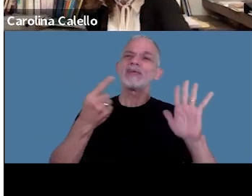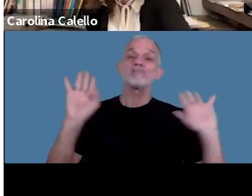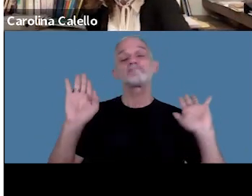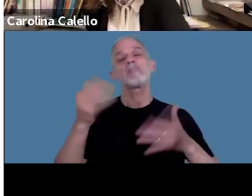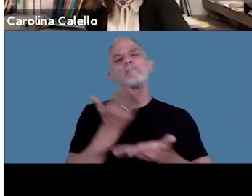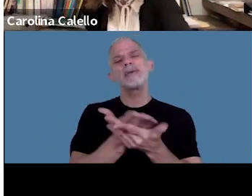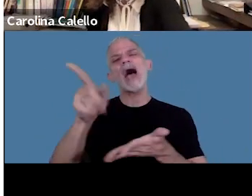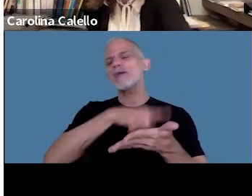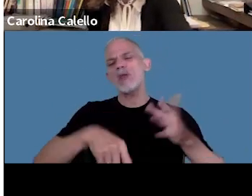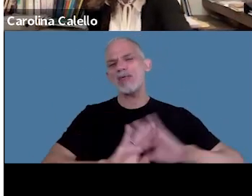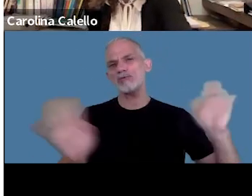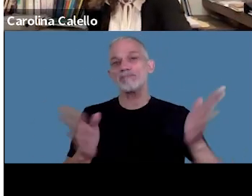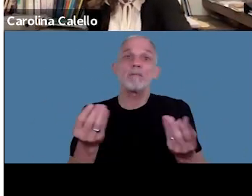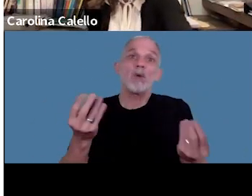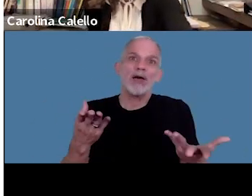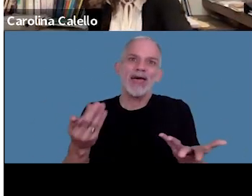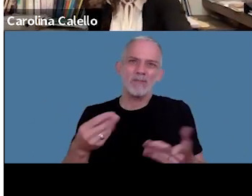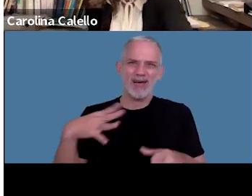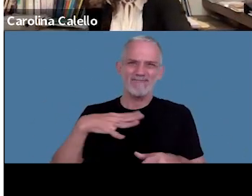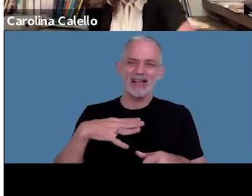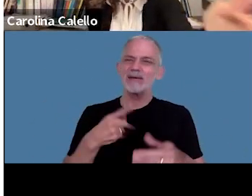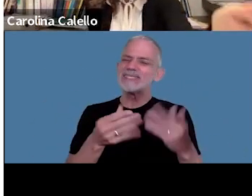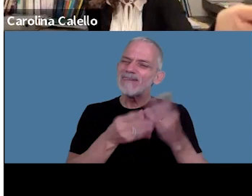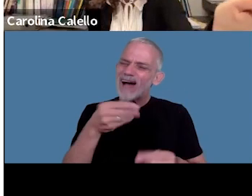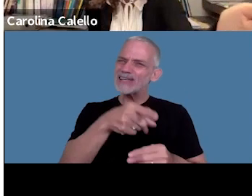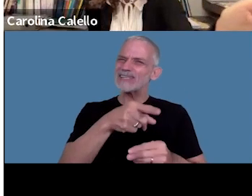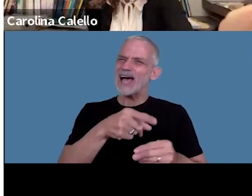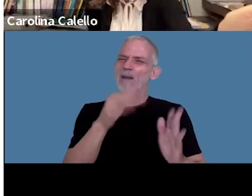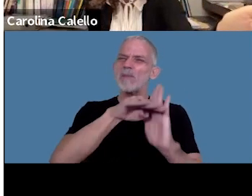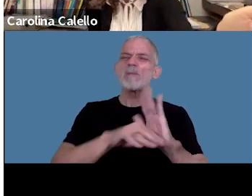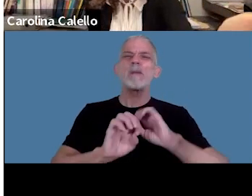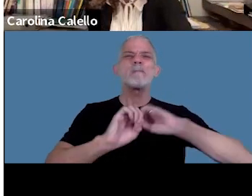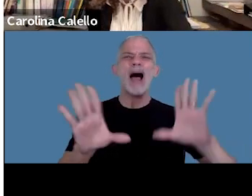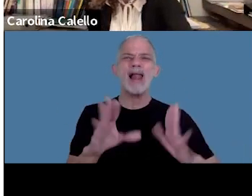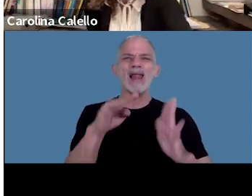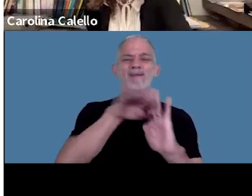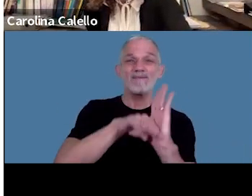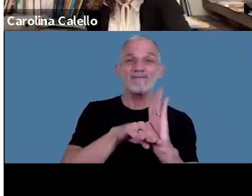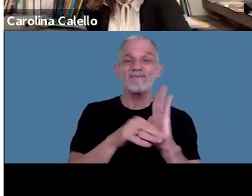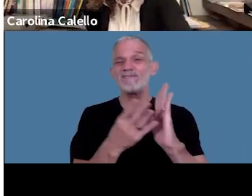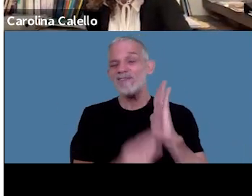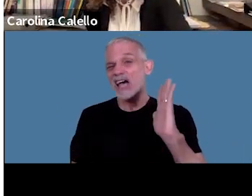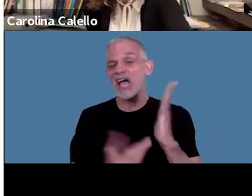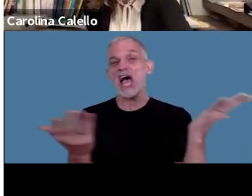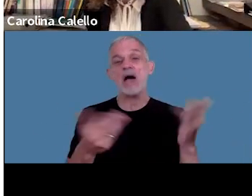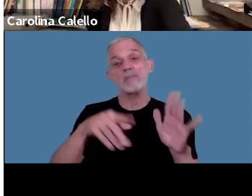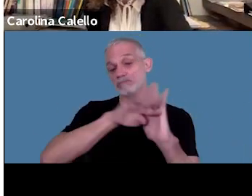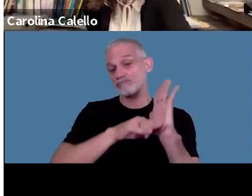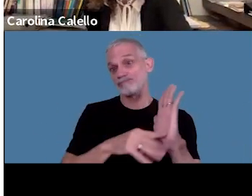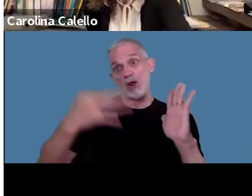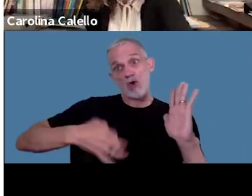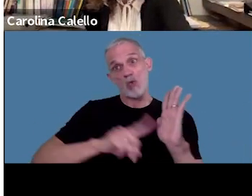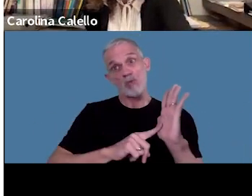nulidad porque hubo un vicio en el procedimiento porque hubo una cuestión que no se cumplió ¿no?